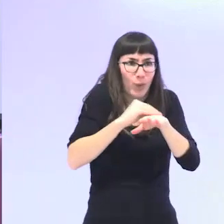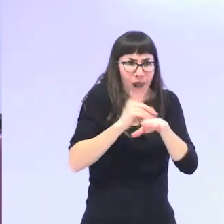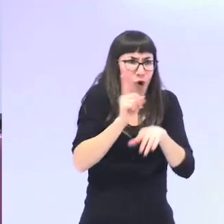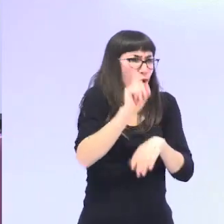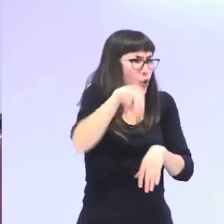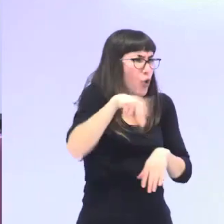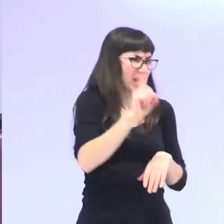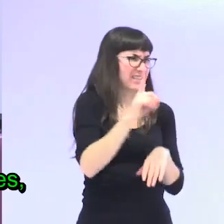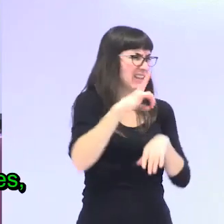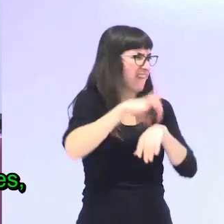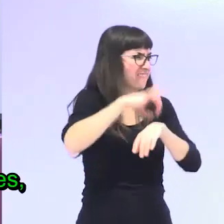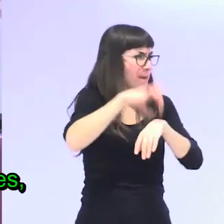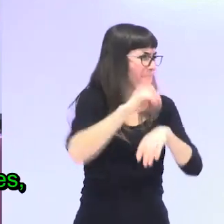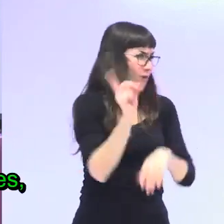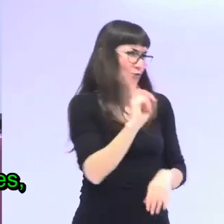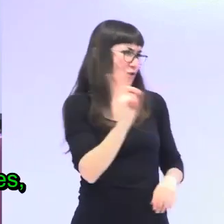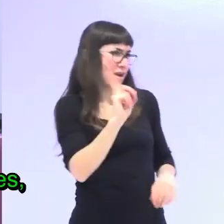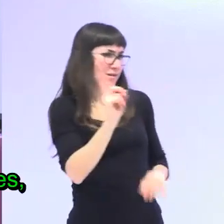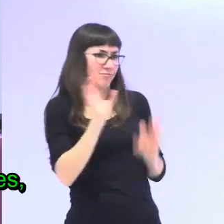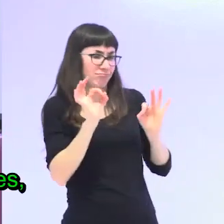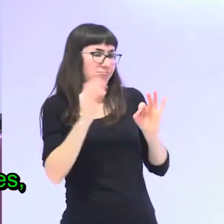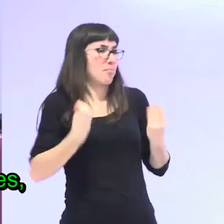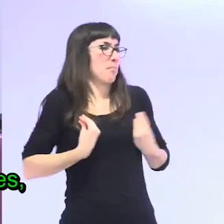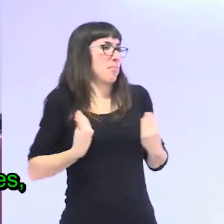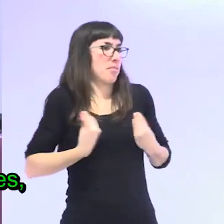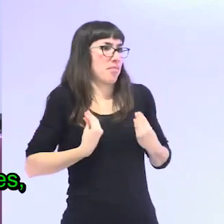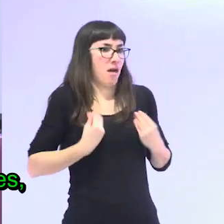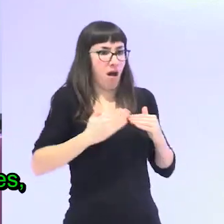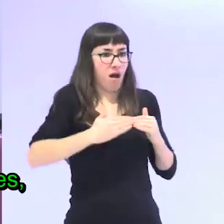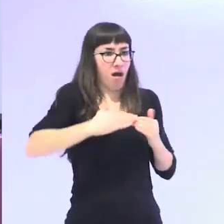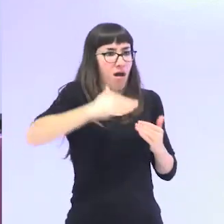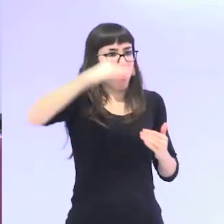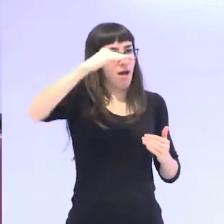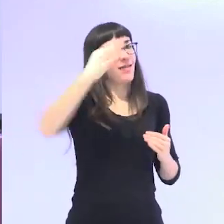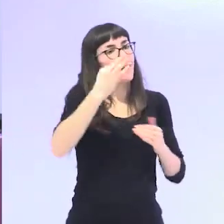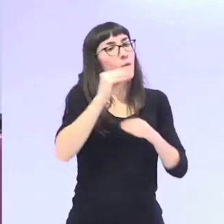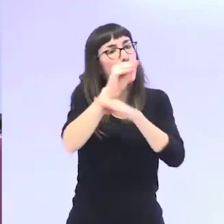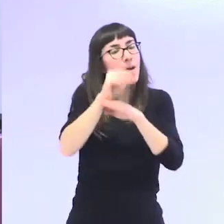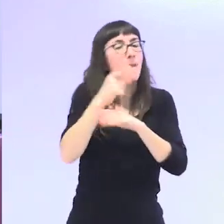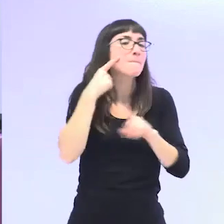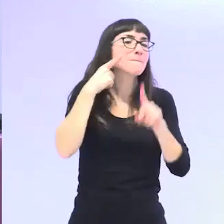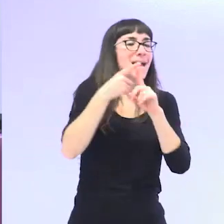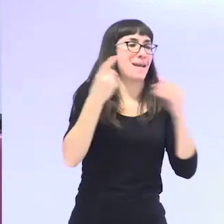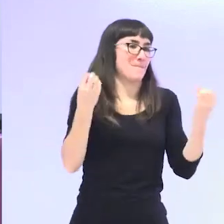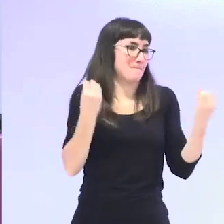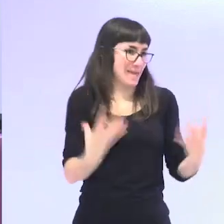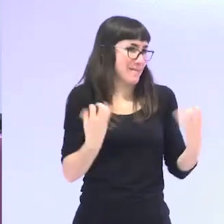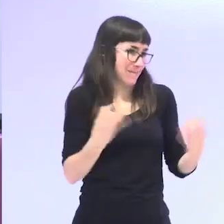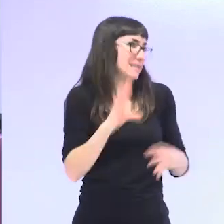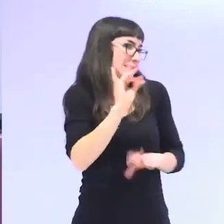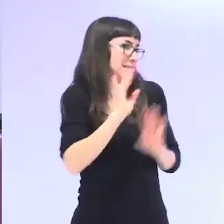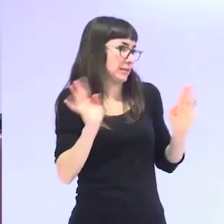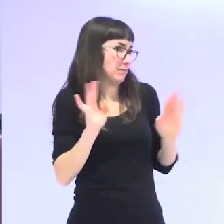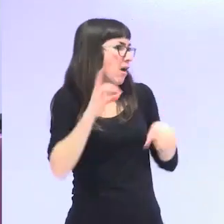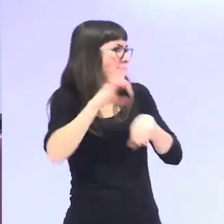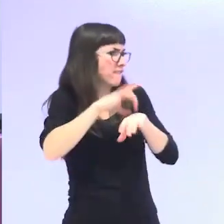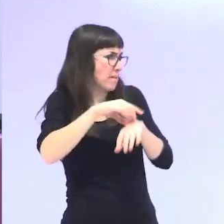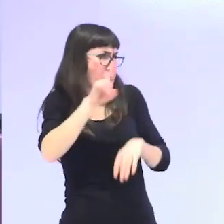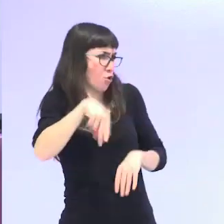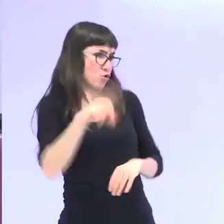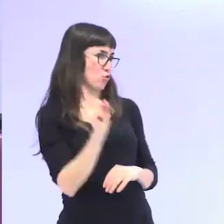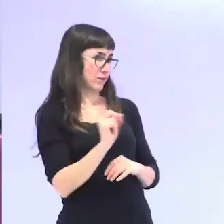nos perjudique a medida que nos vamos haciendo mayores ¿de acuerdo? por lo tanto esta idea